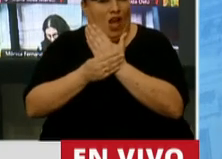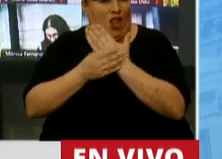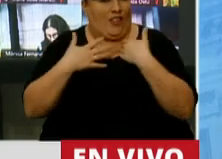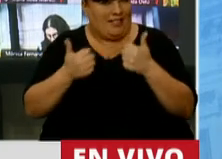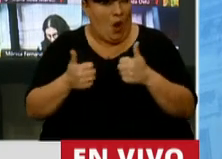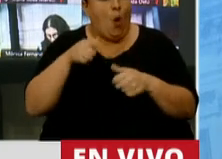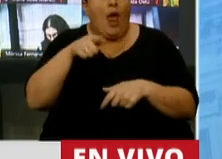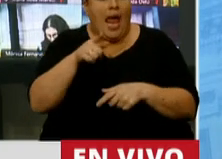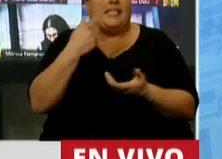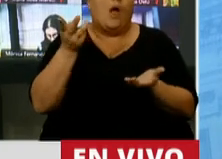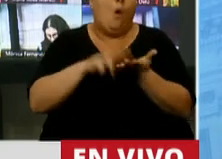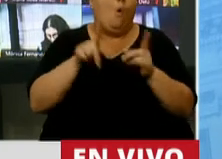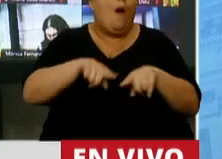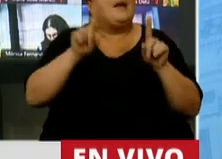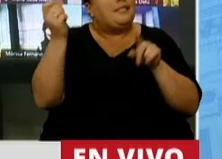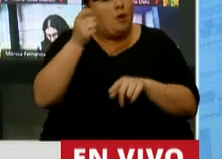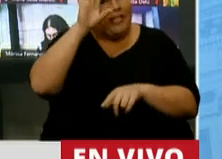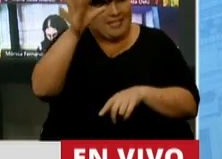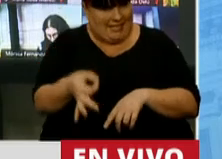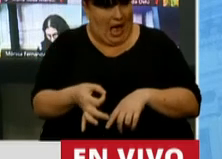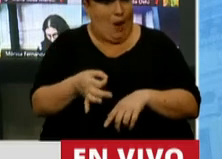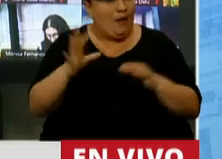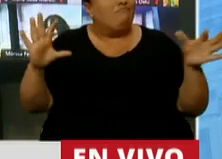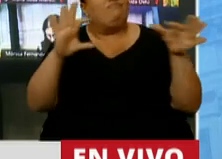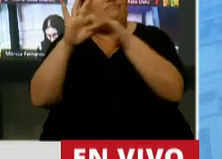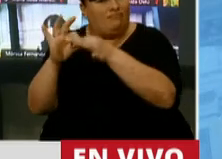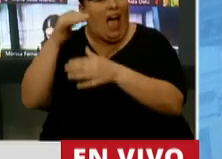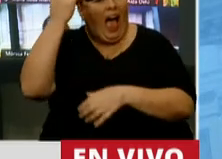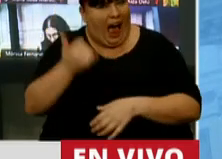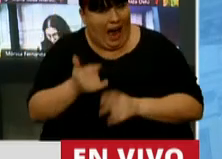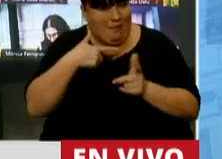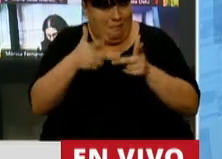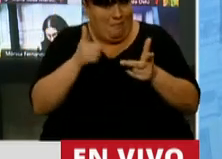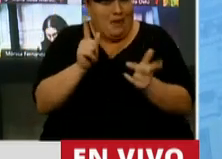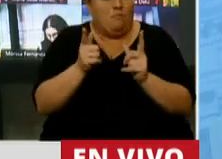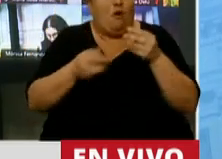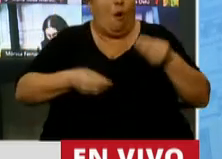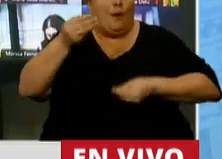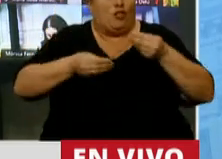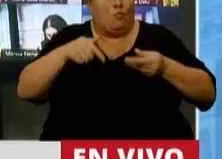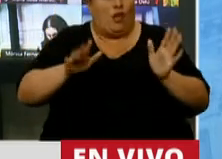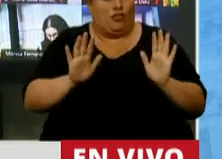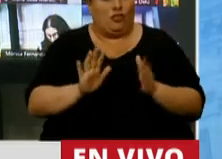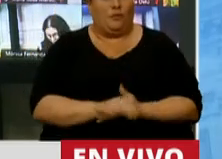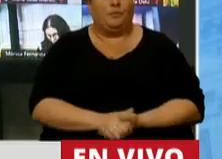quizás se repite, pero es importante saber porque tiene relación justamente con lo que estamos presupuestando hoy.